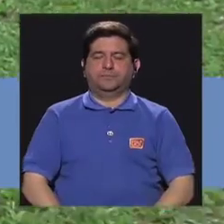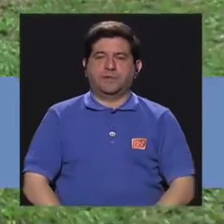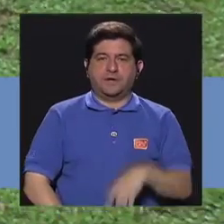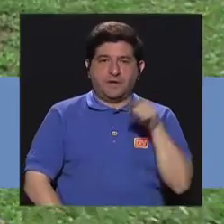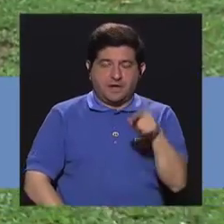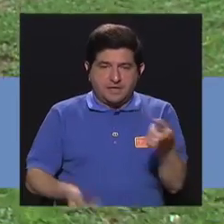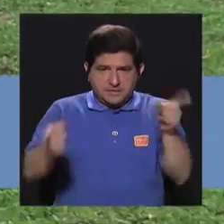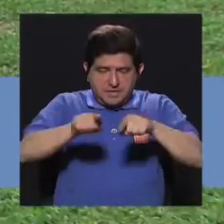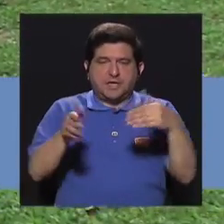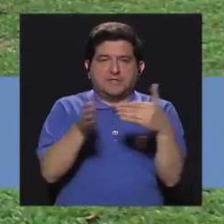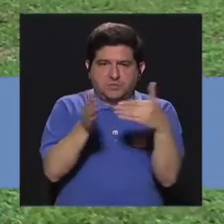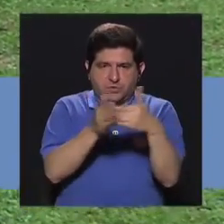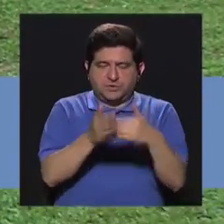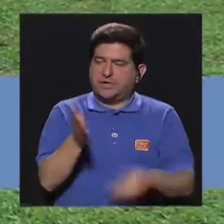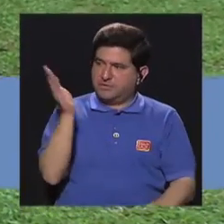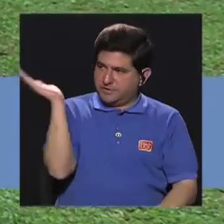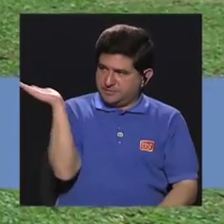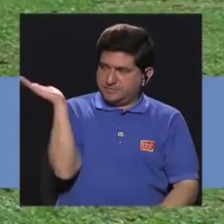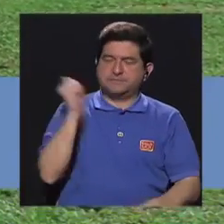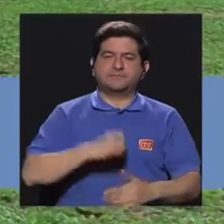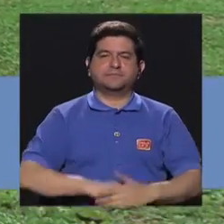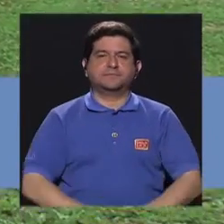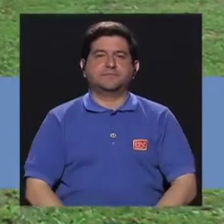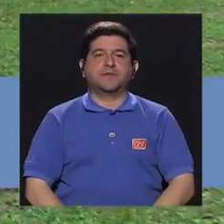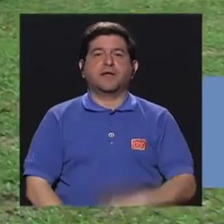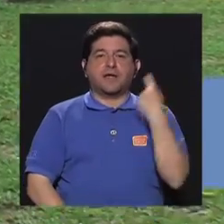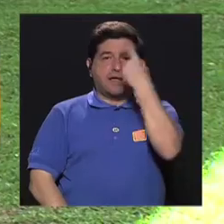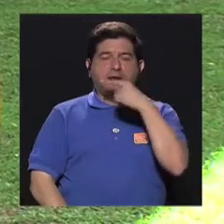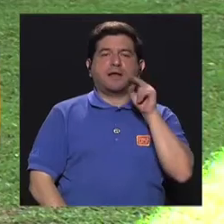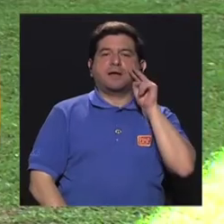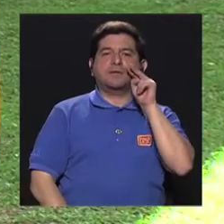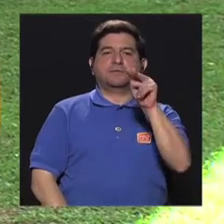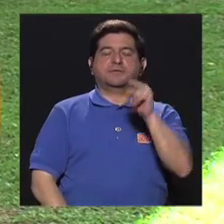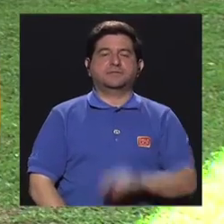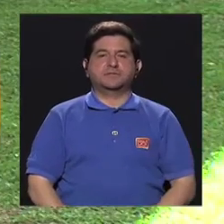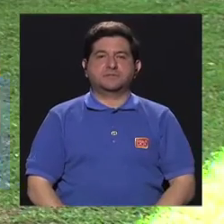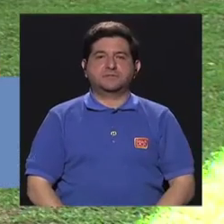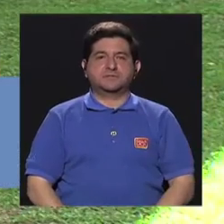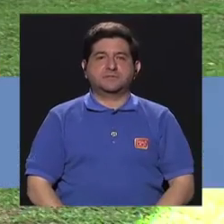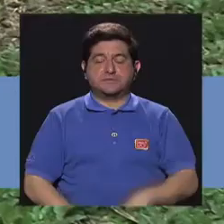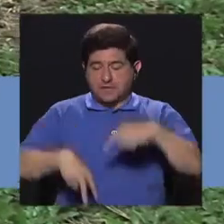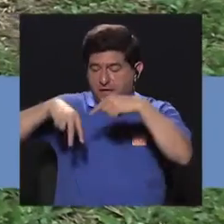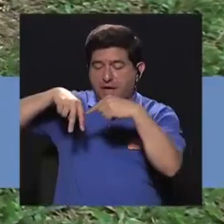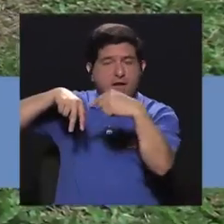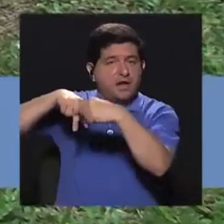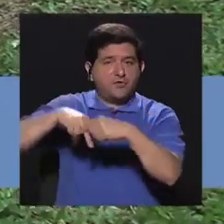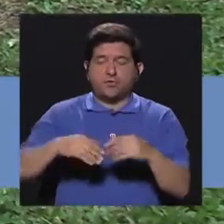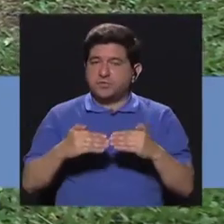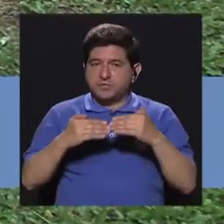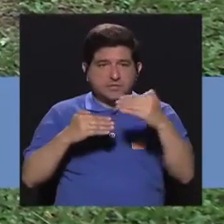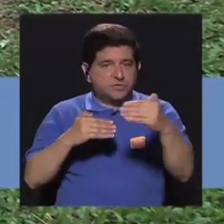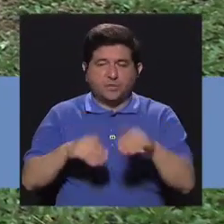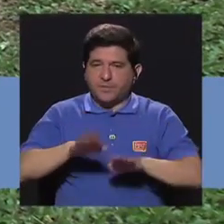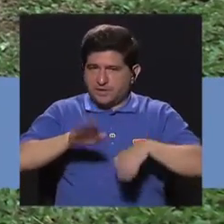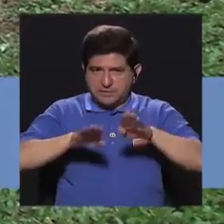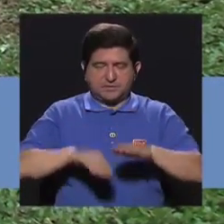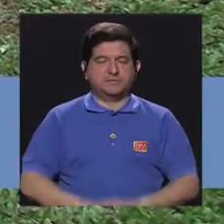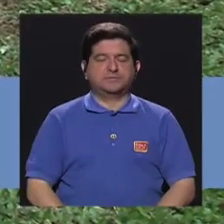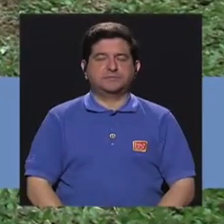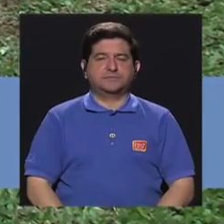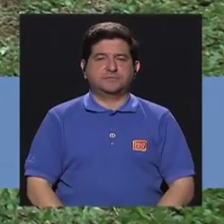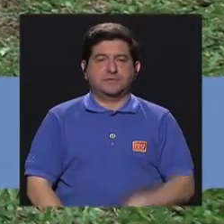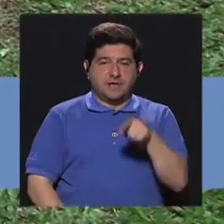de nuevo los brazos y va de nuevo arriba. Espalda recta, cabeza siempre viendo el frente, las rodillas no pasan la punta de los pies, glúteos hacia atrás.